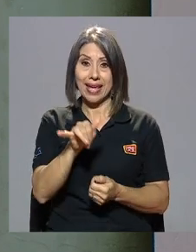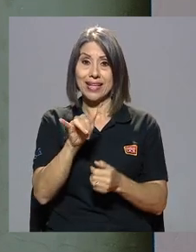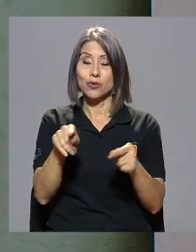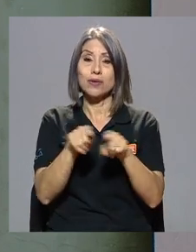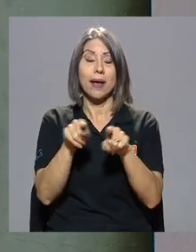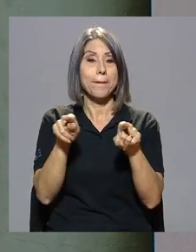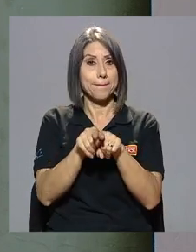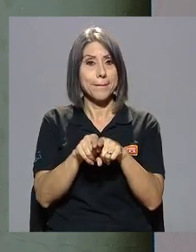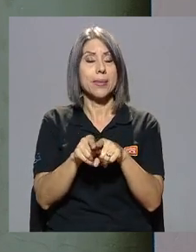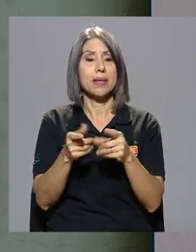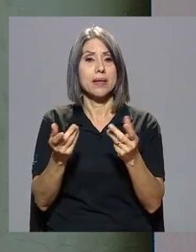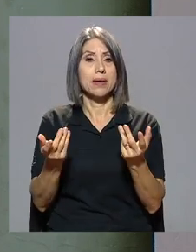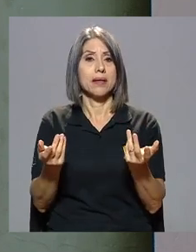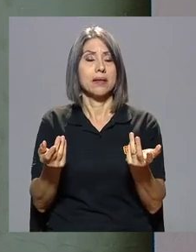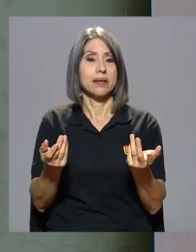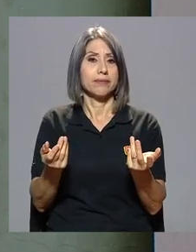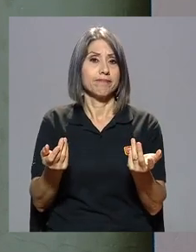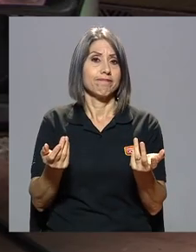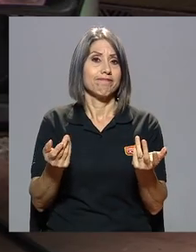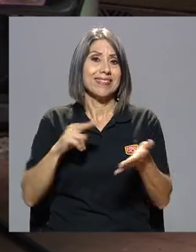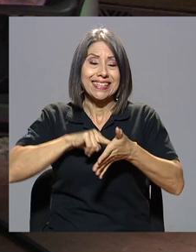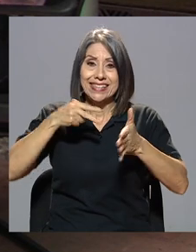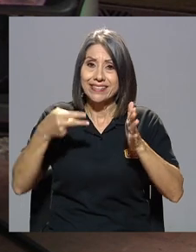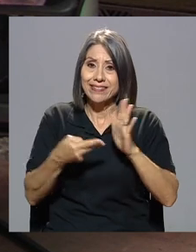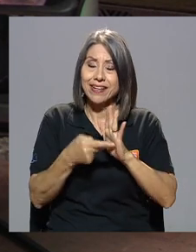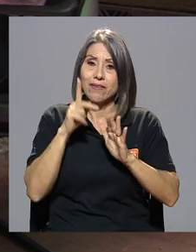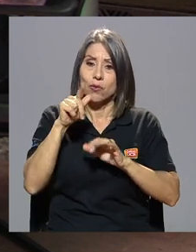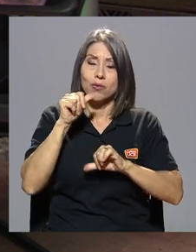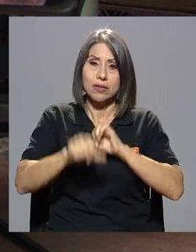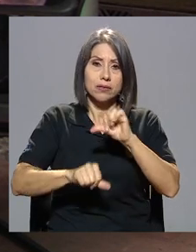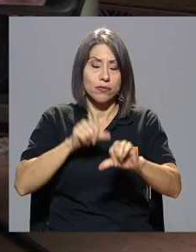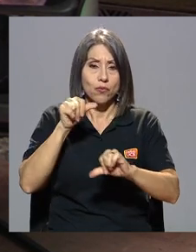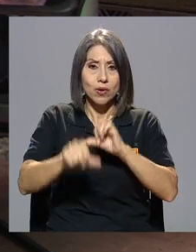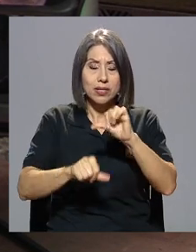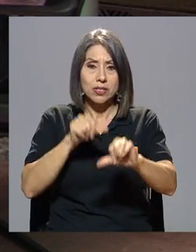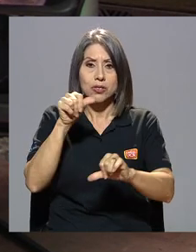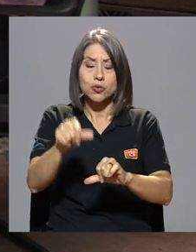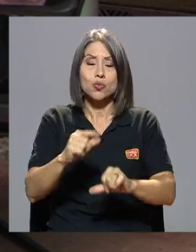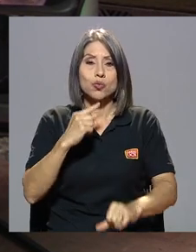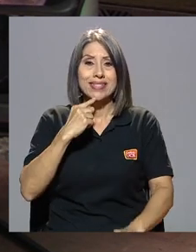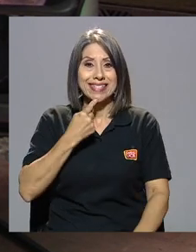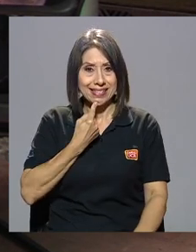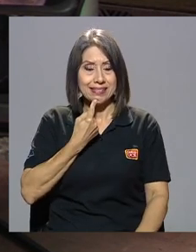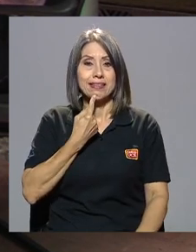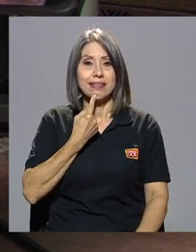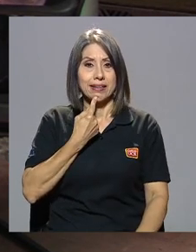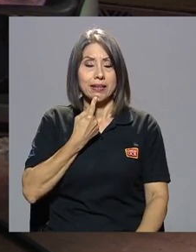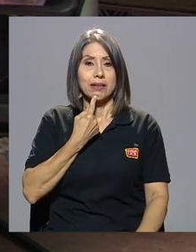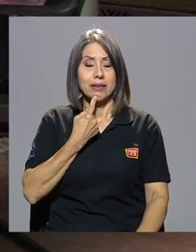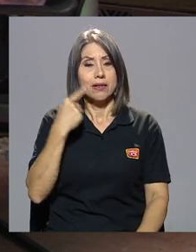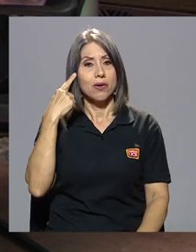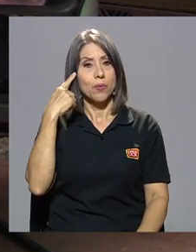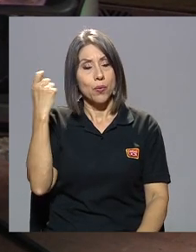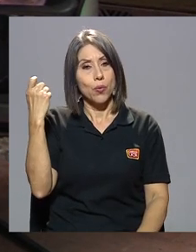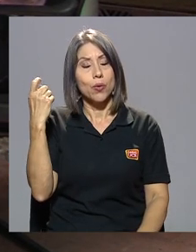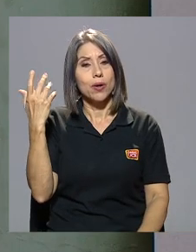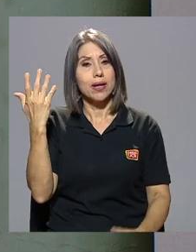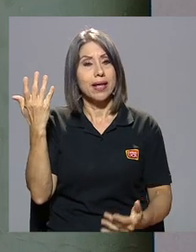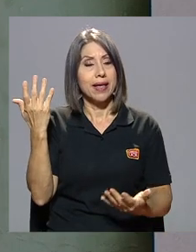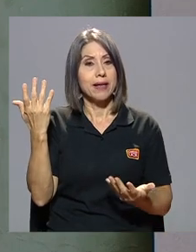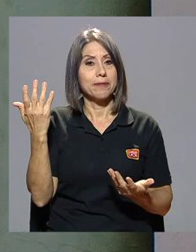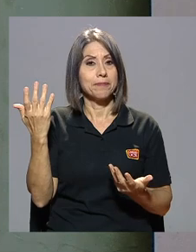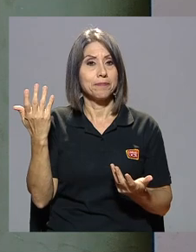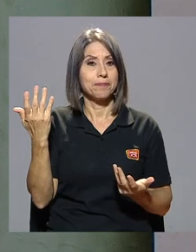esto también acarreaba de todo un esfuerzo muy serio porque